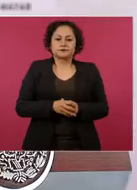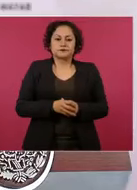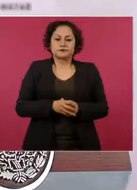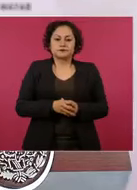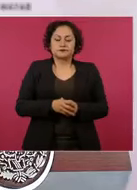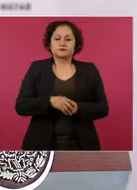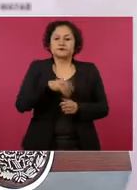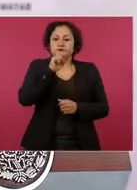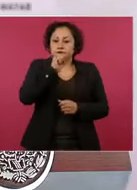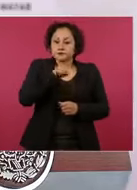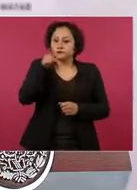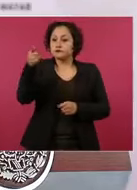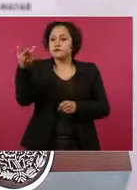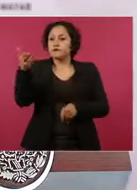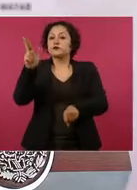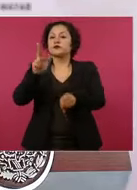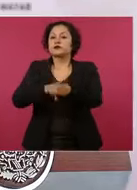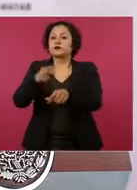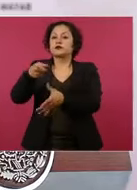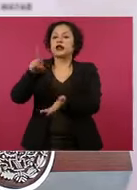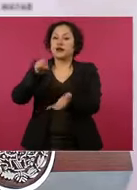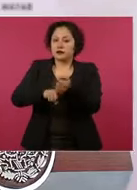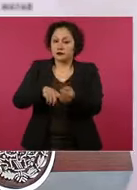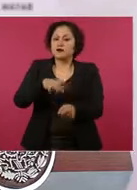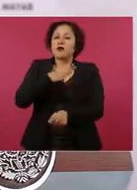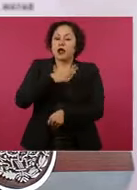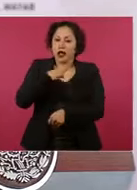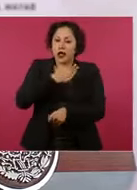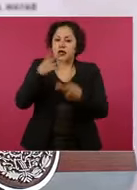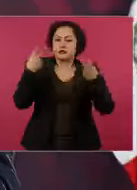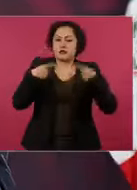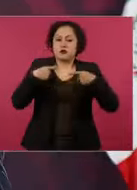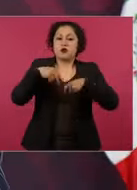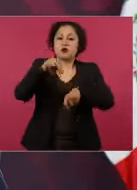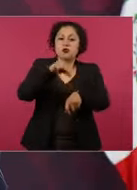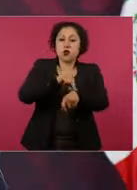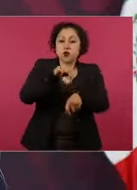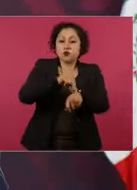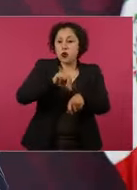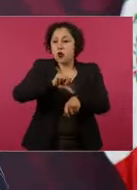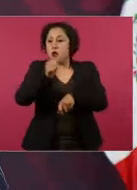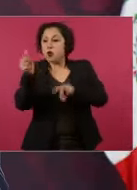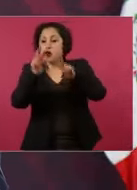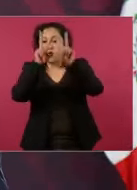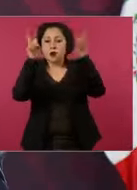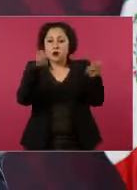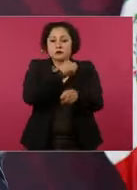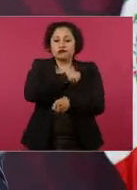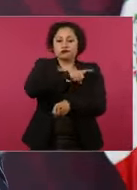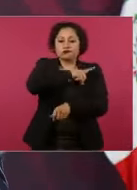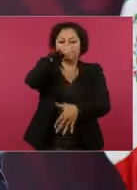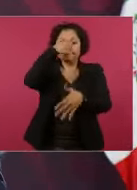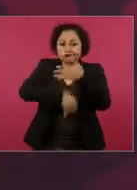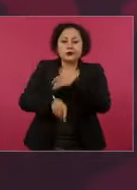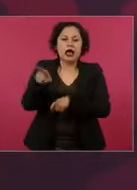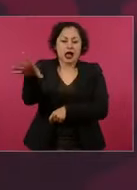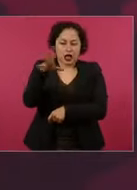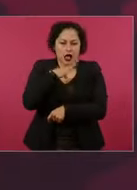especialistas, eso fue en los años 80. Ahora que